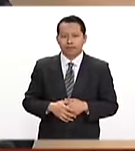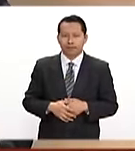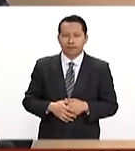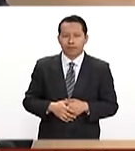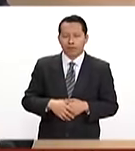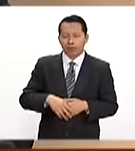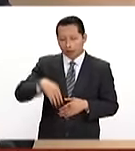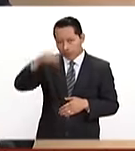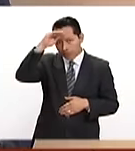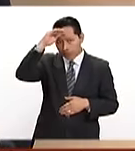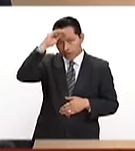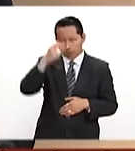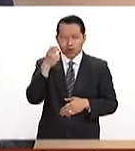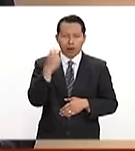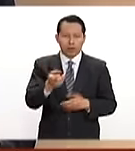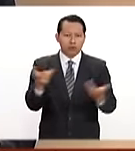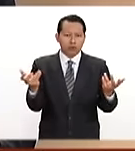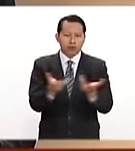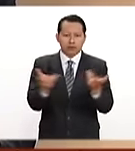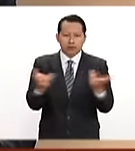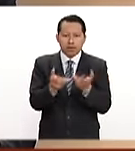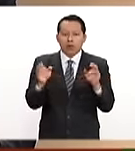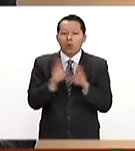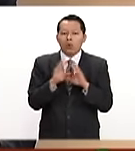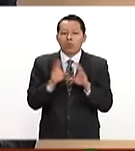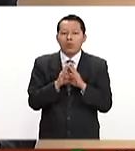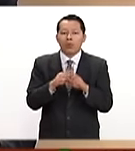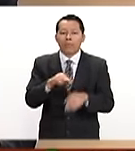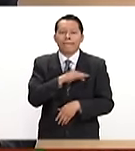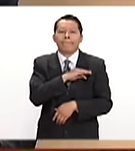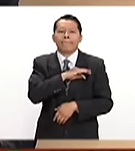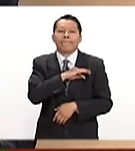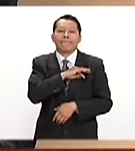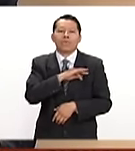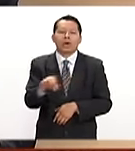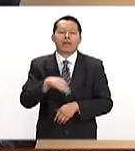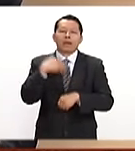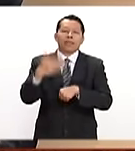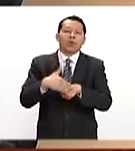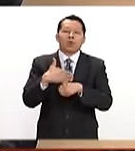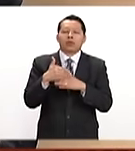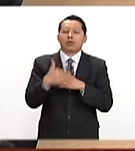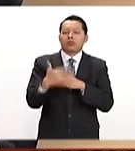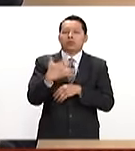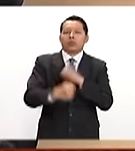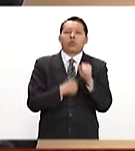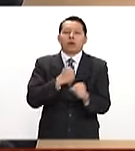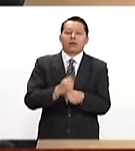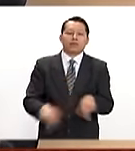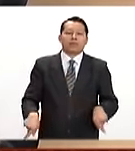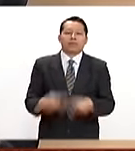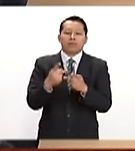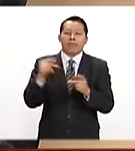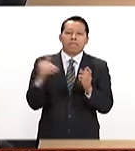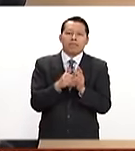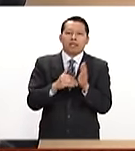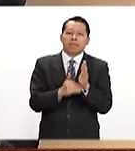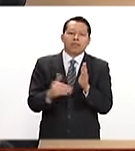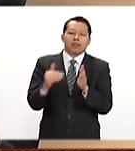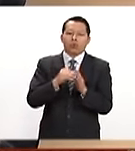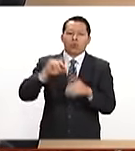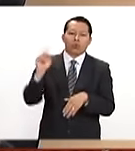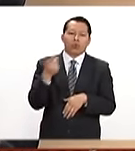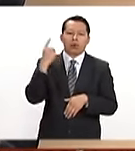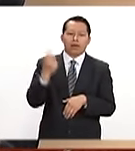Consideramos que con estas acciones podremos llegar en los próximos cinco años a vender mil millones de dólares